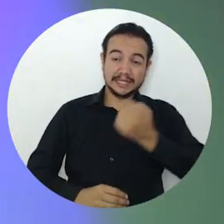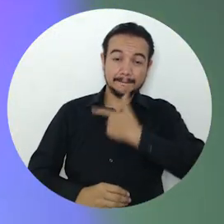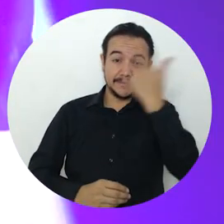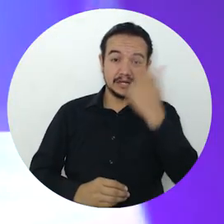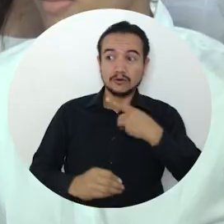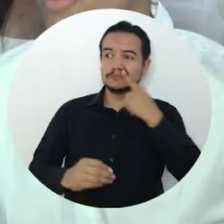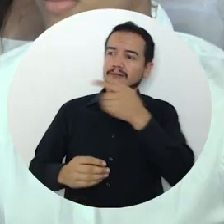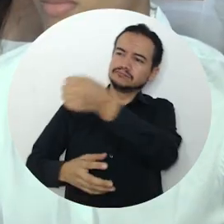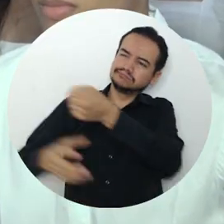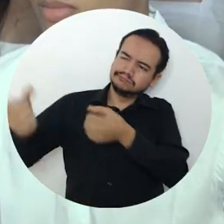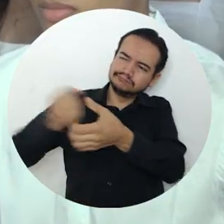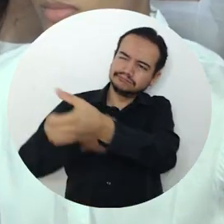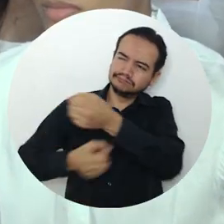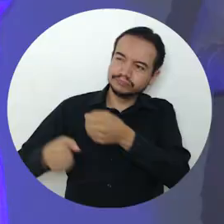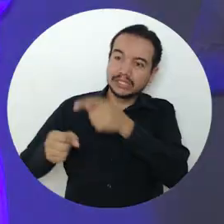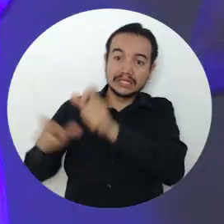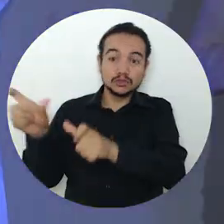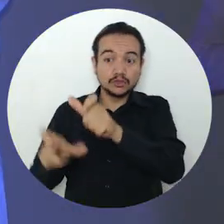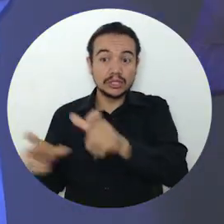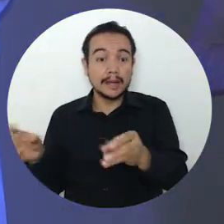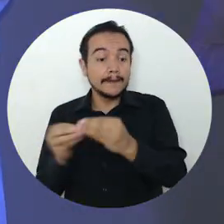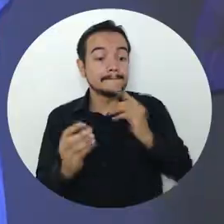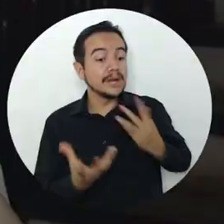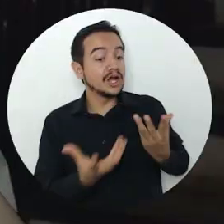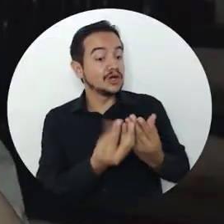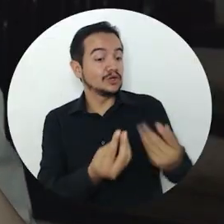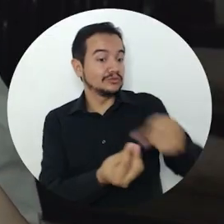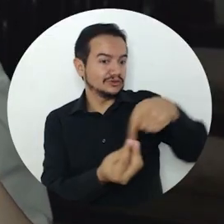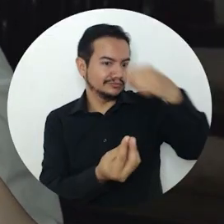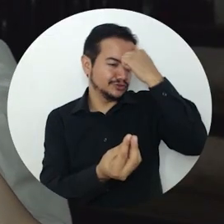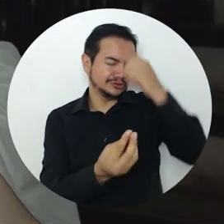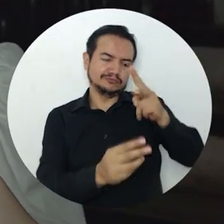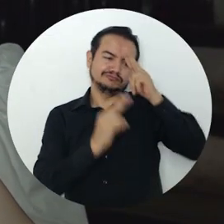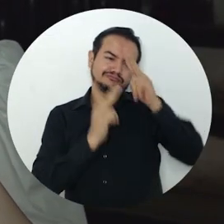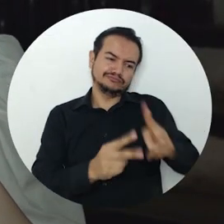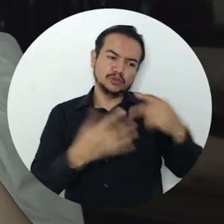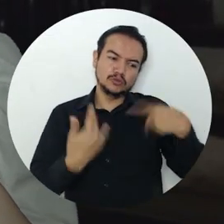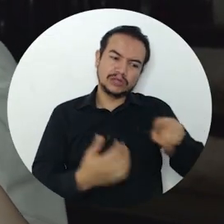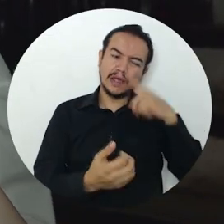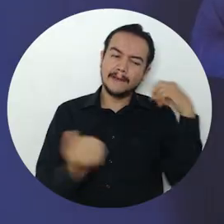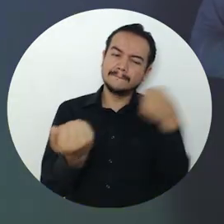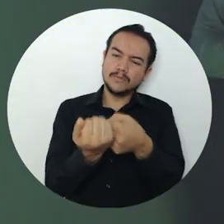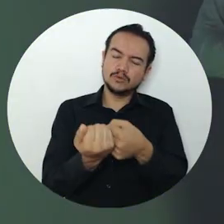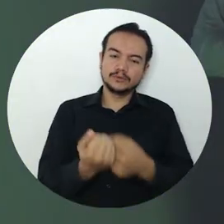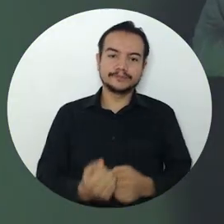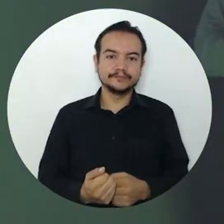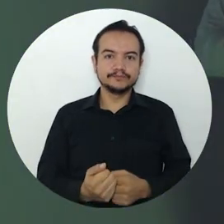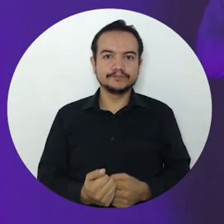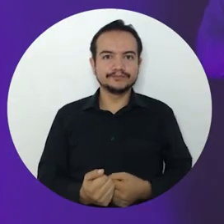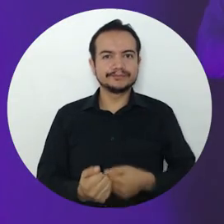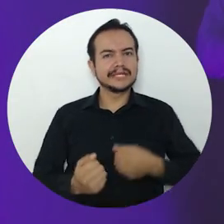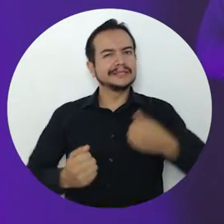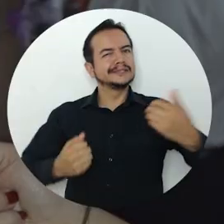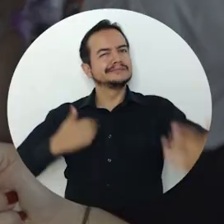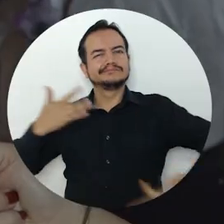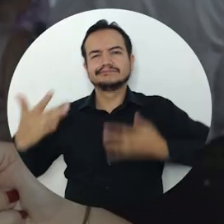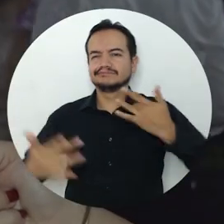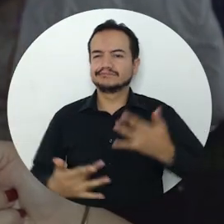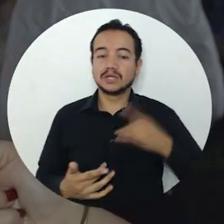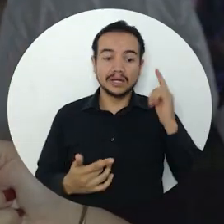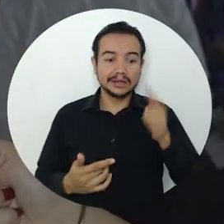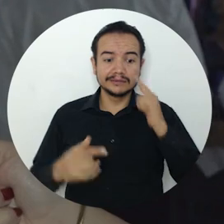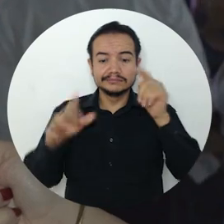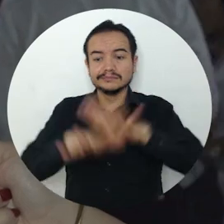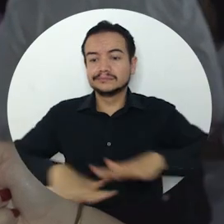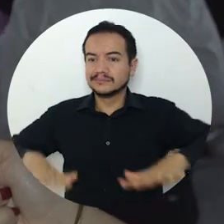tener a nuestros estudiantes estrella. Asimismo expresarle a nuestros profesores ese aporte que han hecho. Con mucha alegría esto